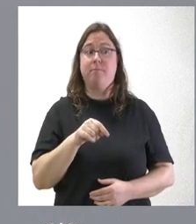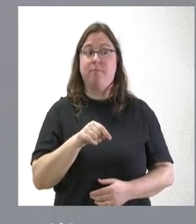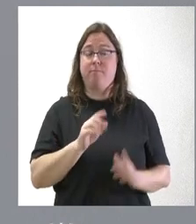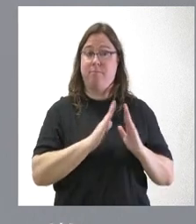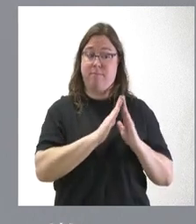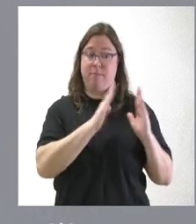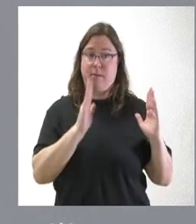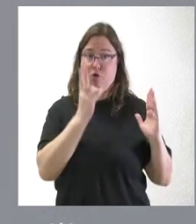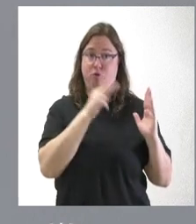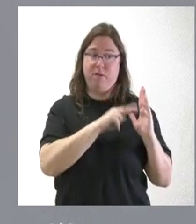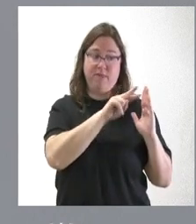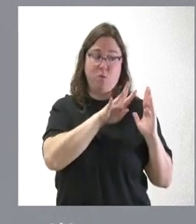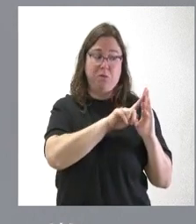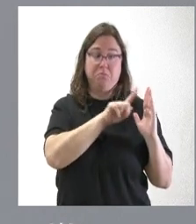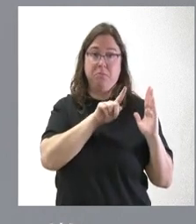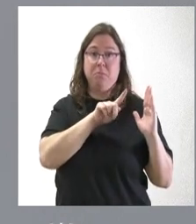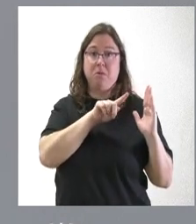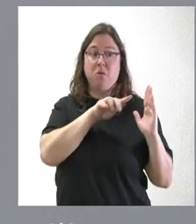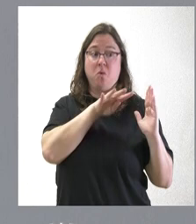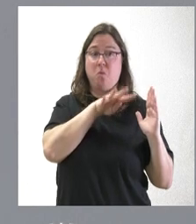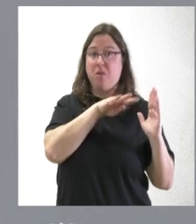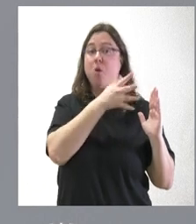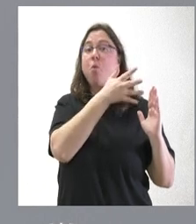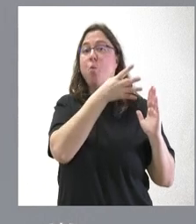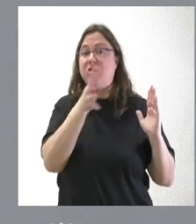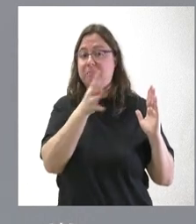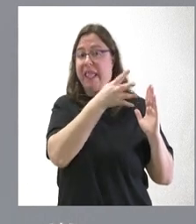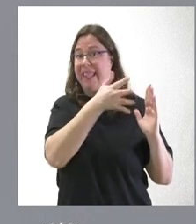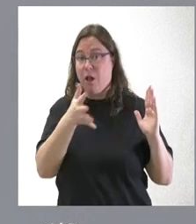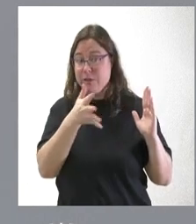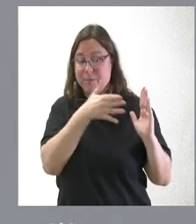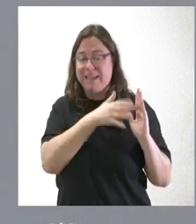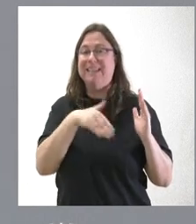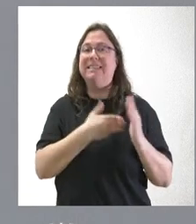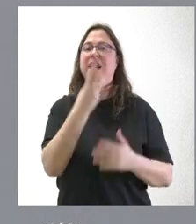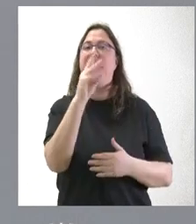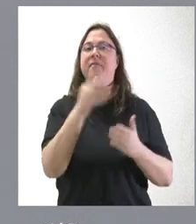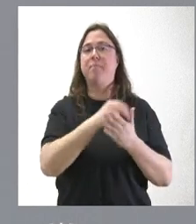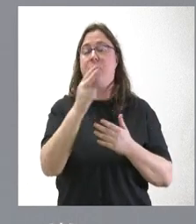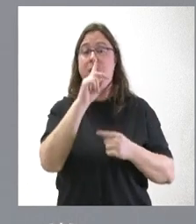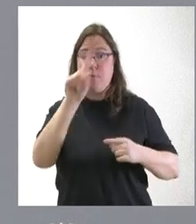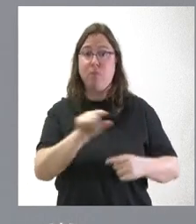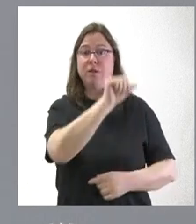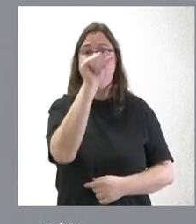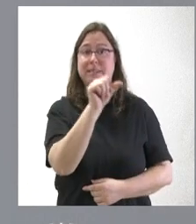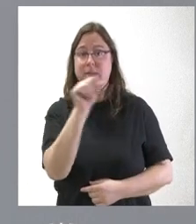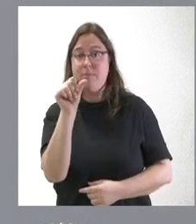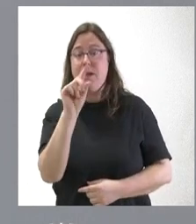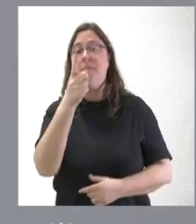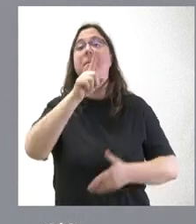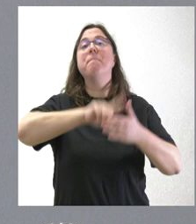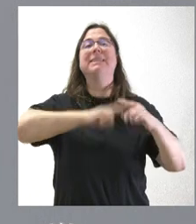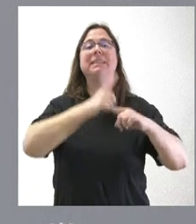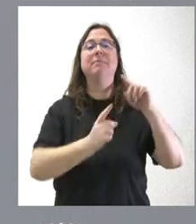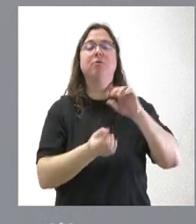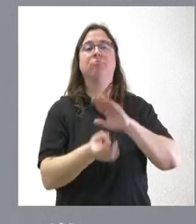año, apenas cuatro o cinco semanas, hemos ya destinado 30 millones de euros y que la semana que viene, y por tanto en el primer mes y medio, serán